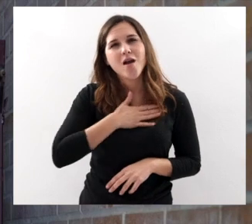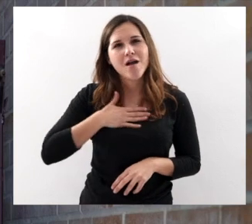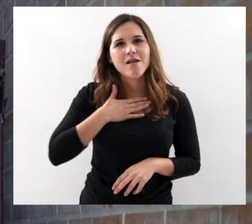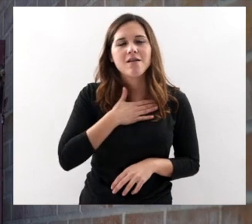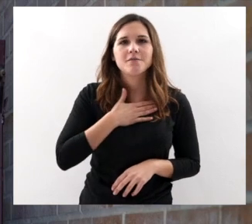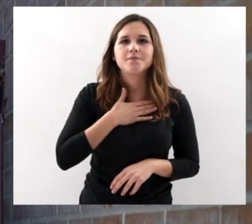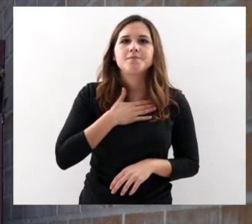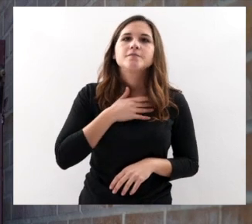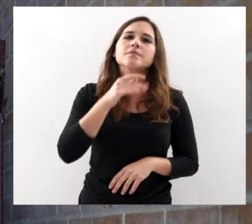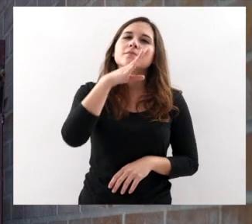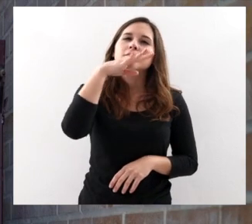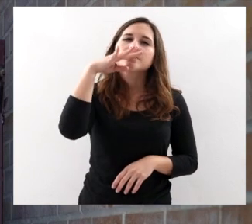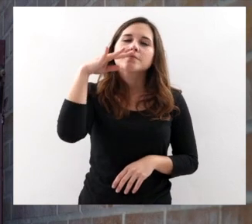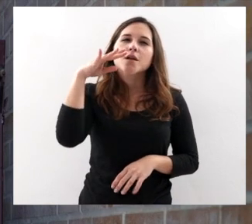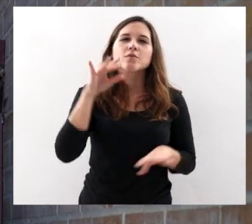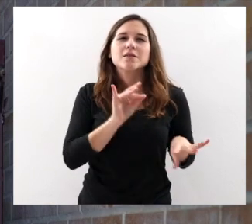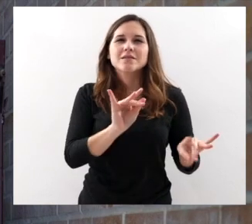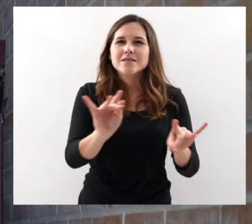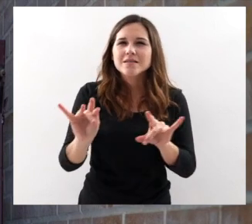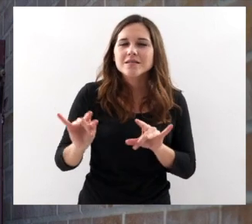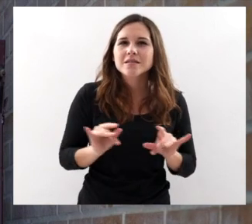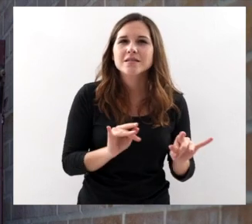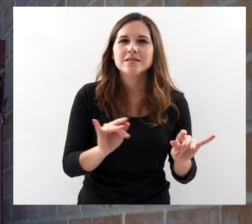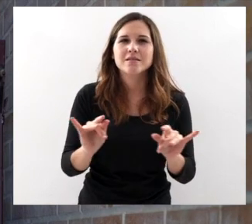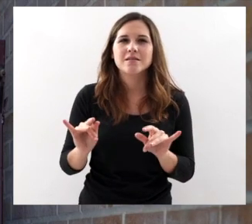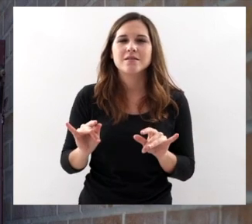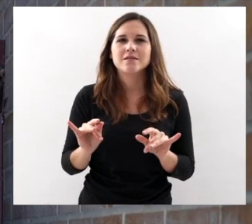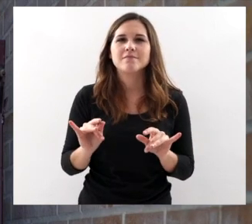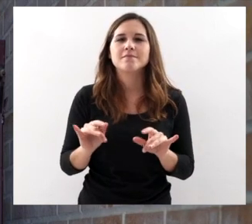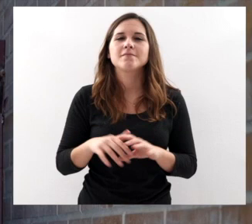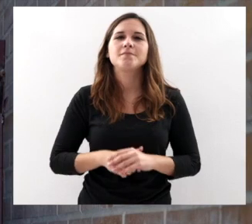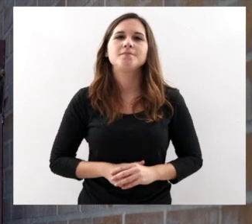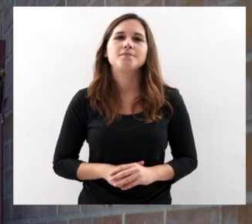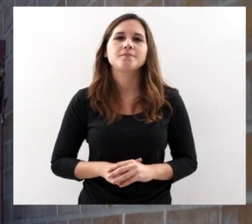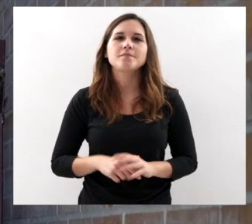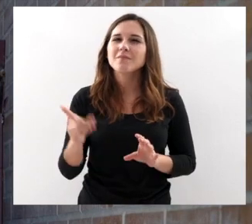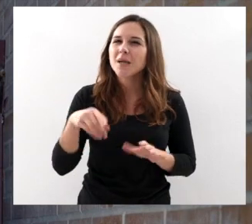Con tonos sobre todo muy balsámicos Ligeramente especiados también